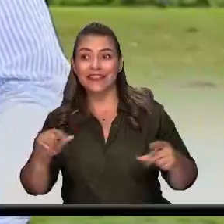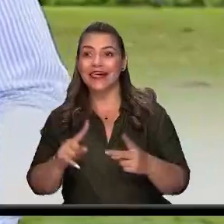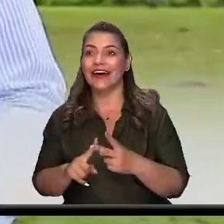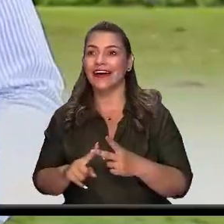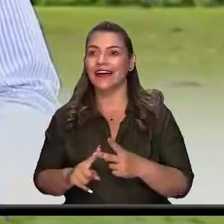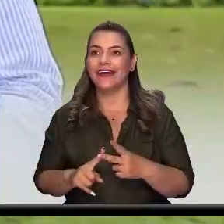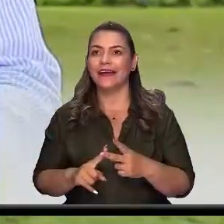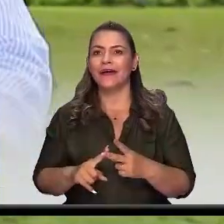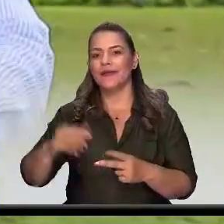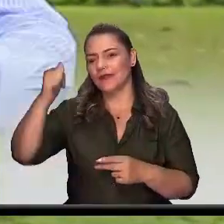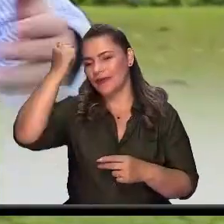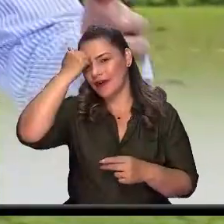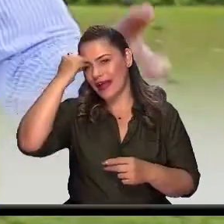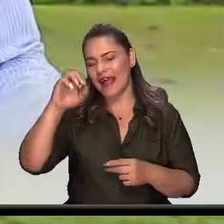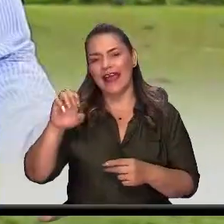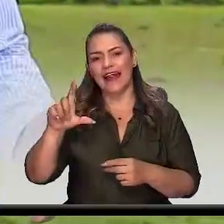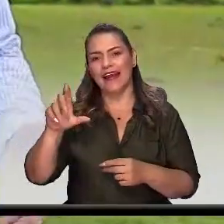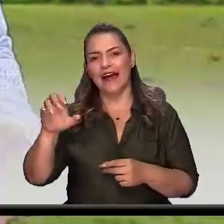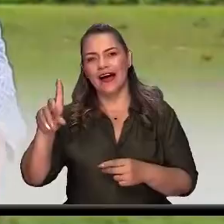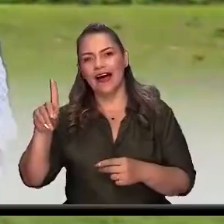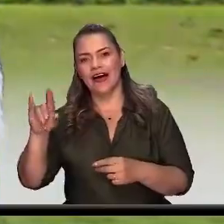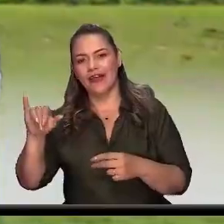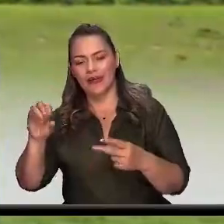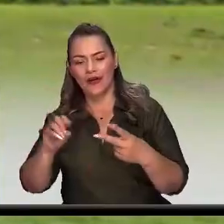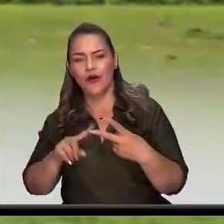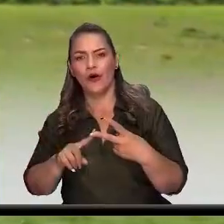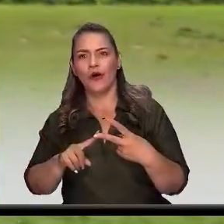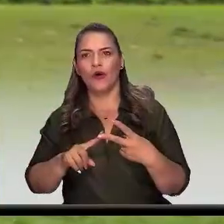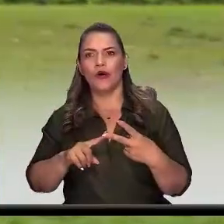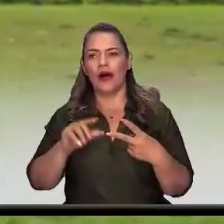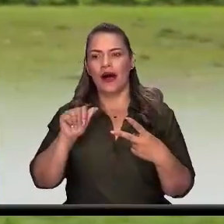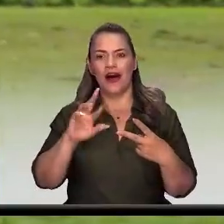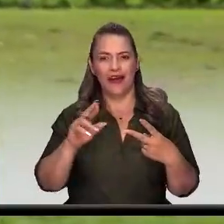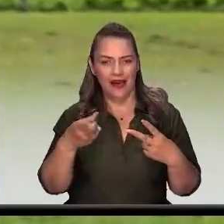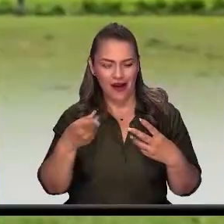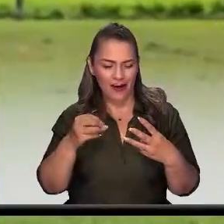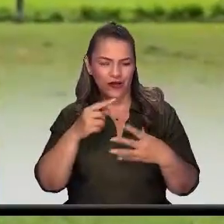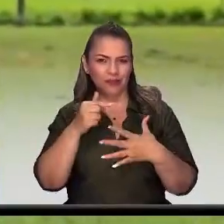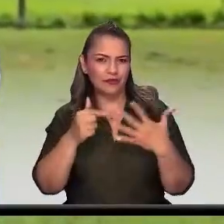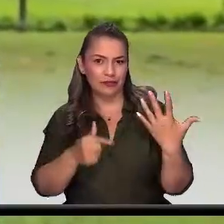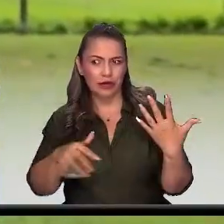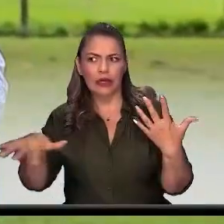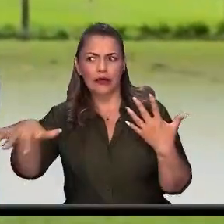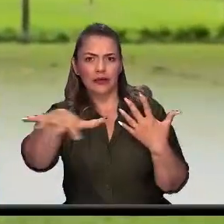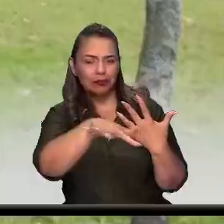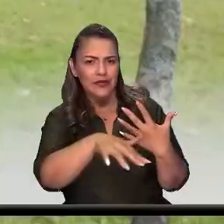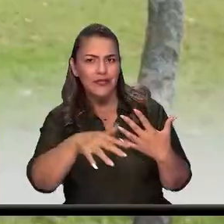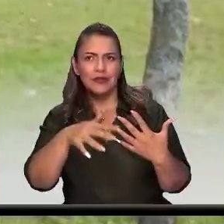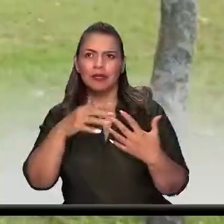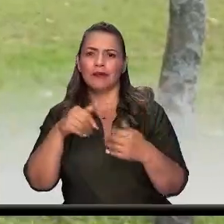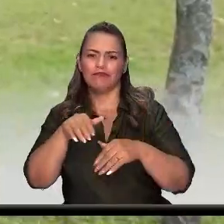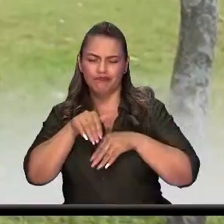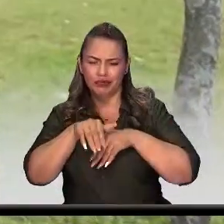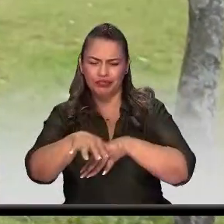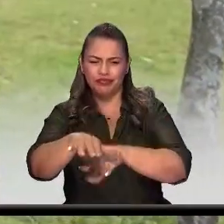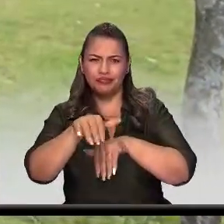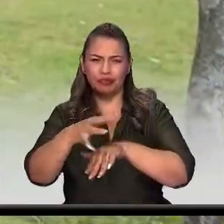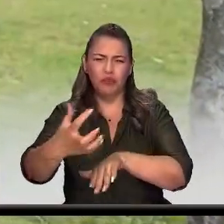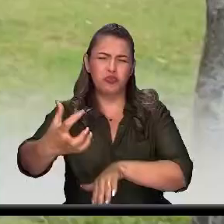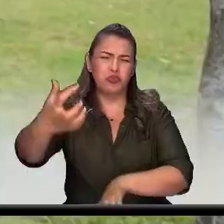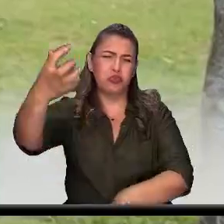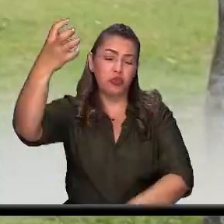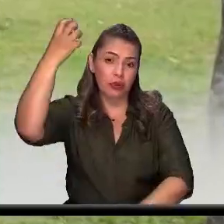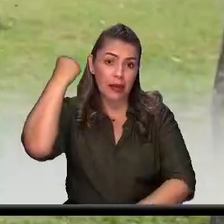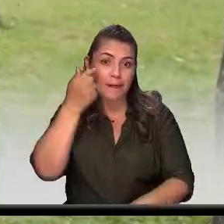del maestro Salvador Arango, una gran pieza de toda nuestra historia en el de confecciones, máquinas de coser antiguas. Y lo tienen que ir a ver,